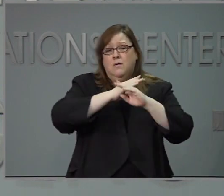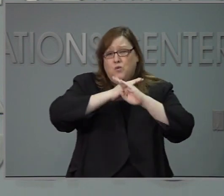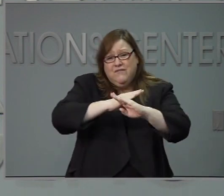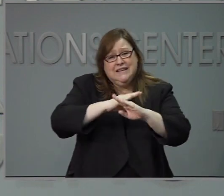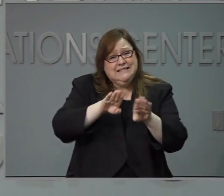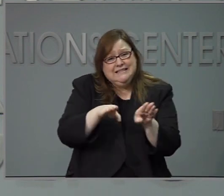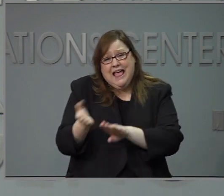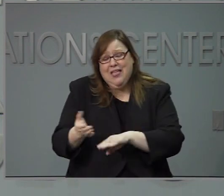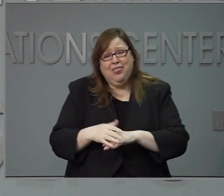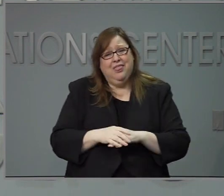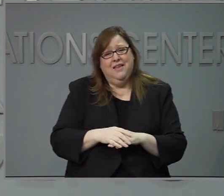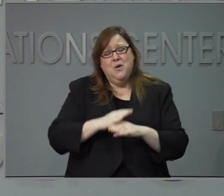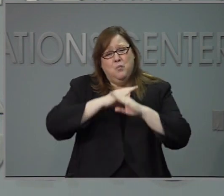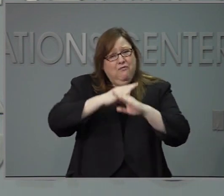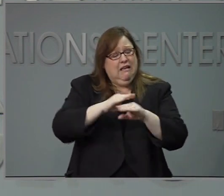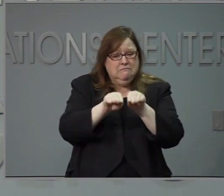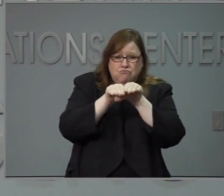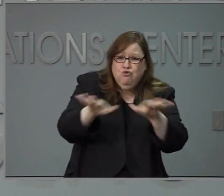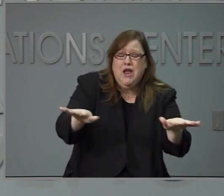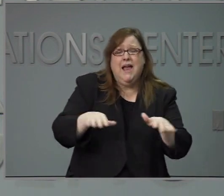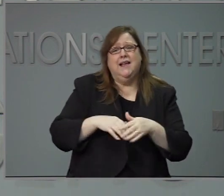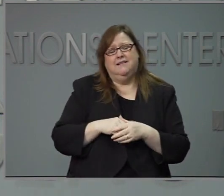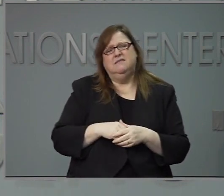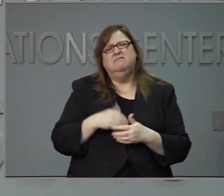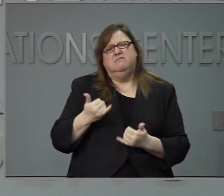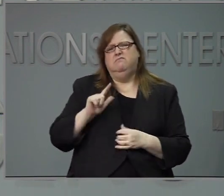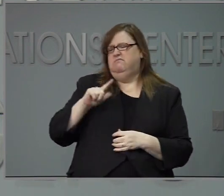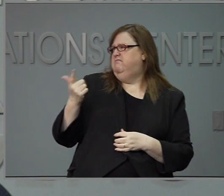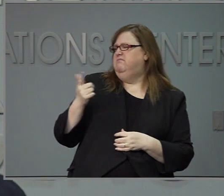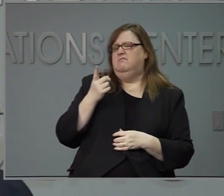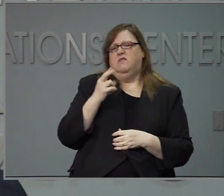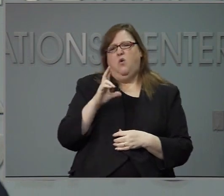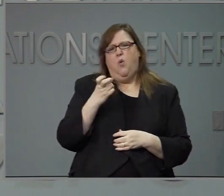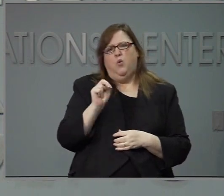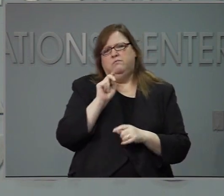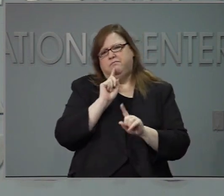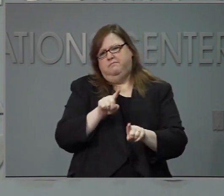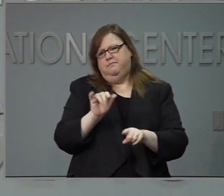propagación. Voy a permitir que la doctora Cohen continúe.